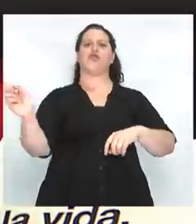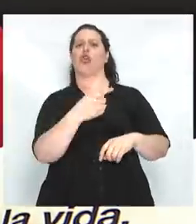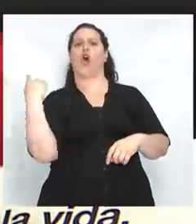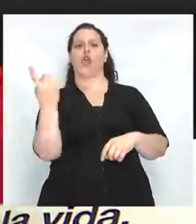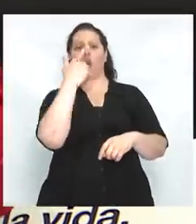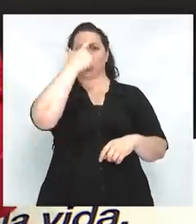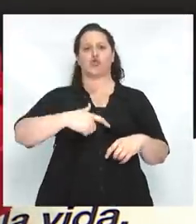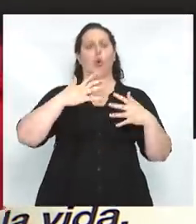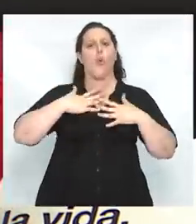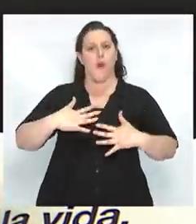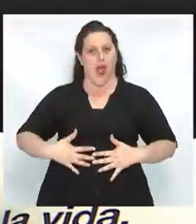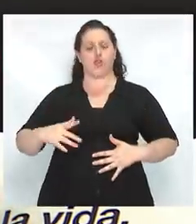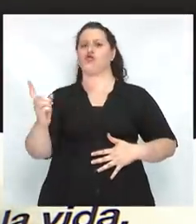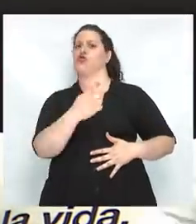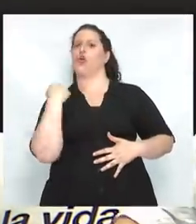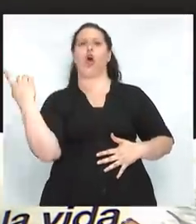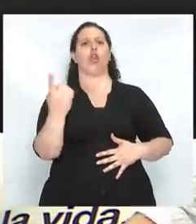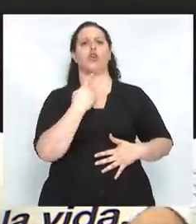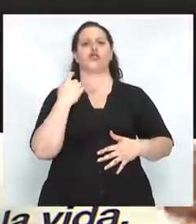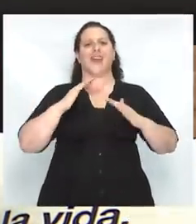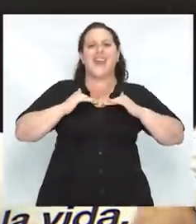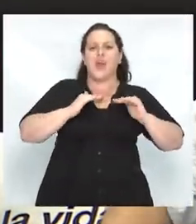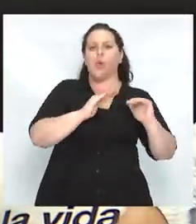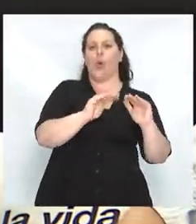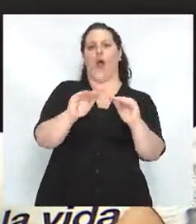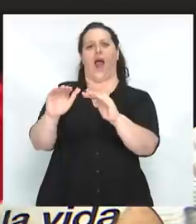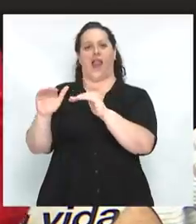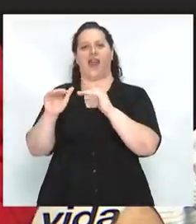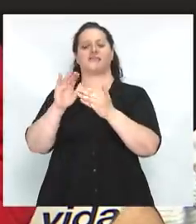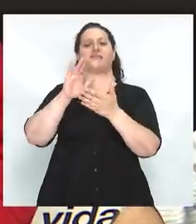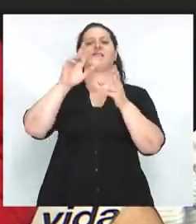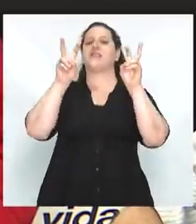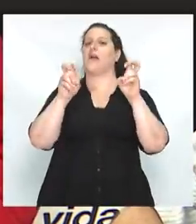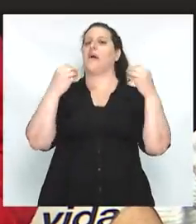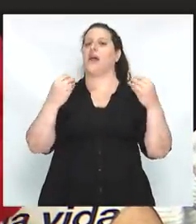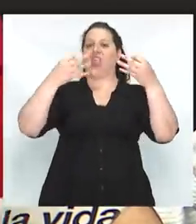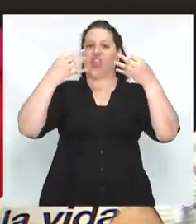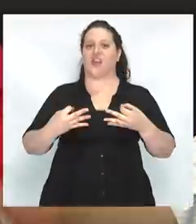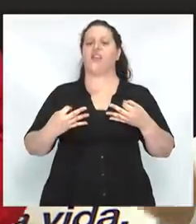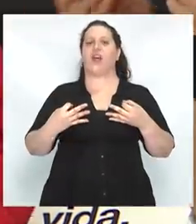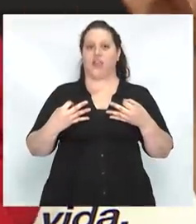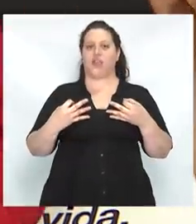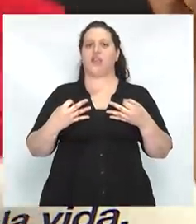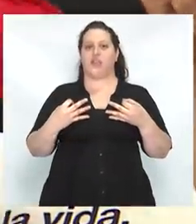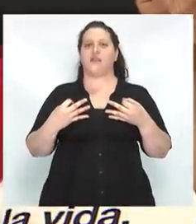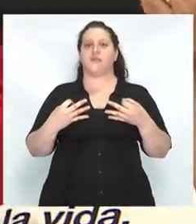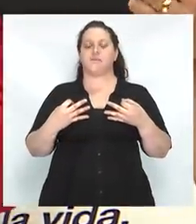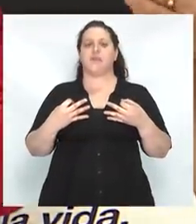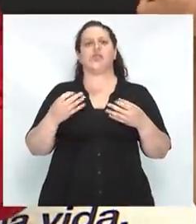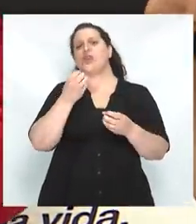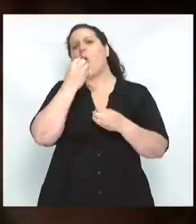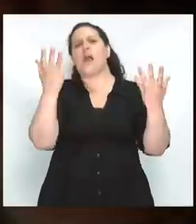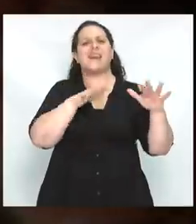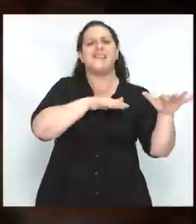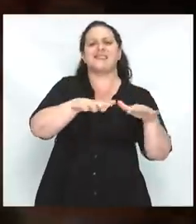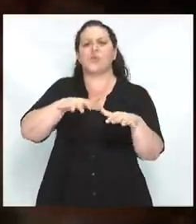humanos, todos, somos iguales en dignidad. Eso implica que en cualquier